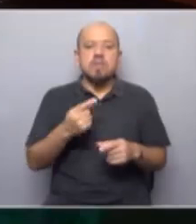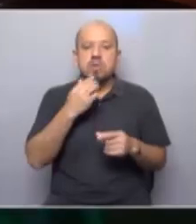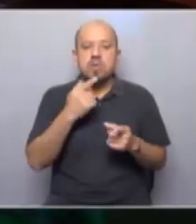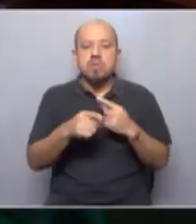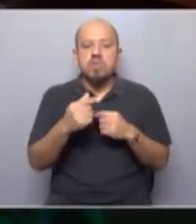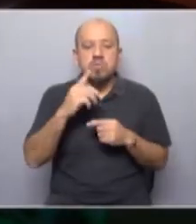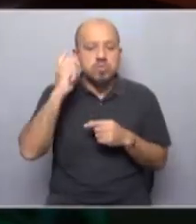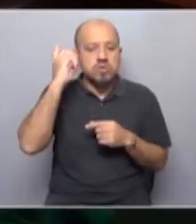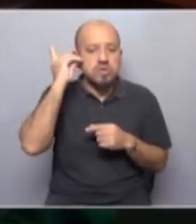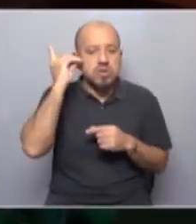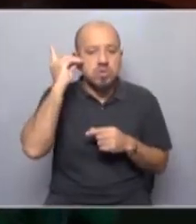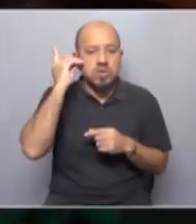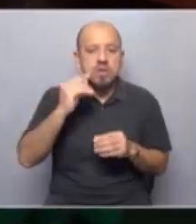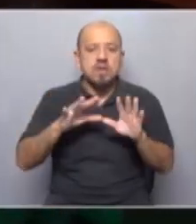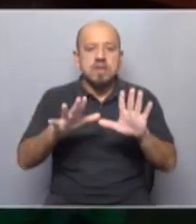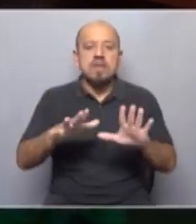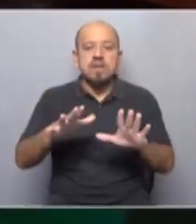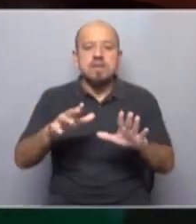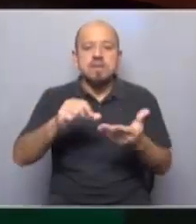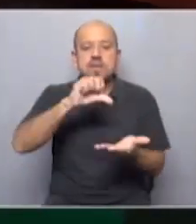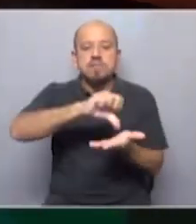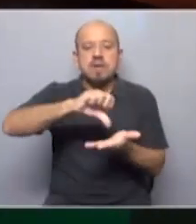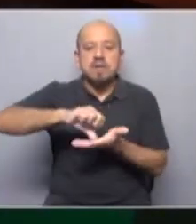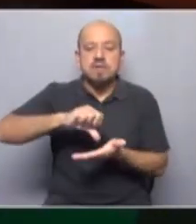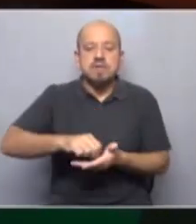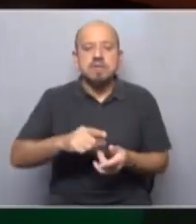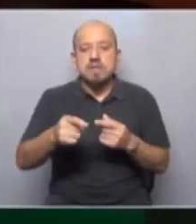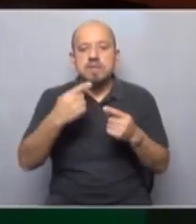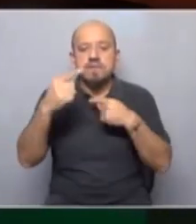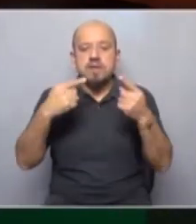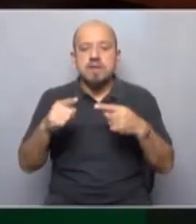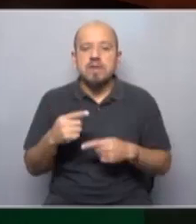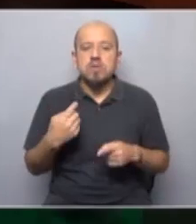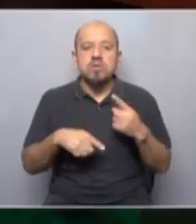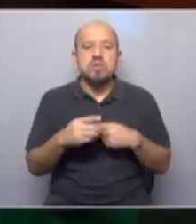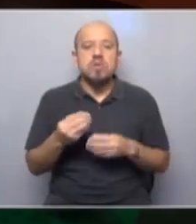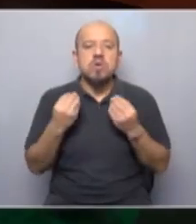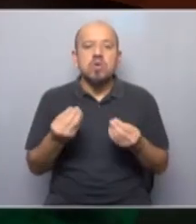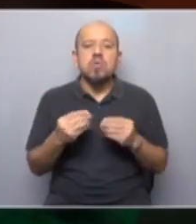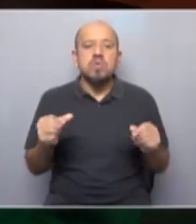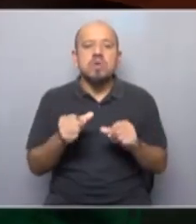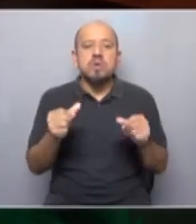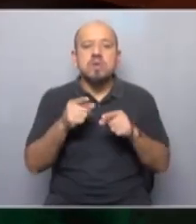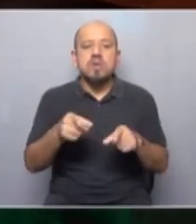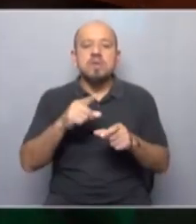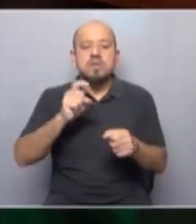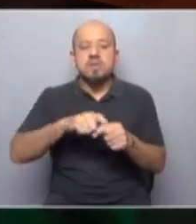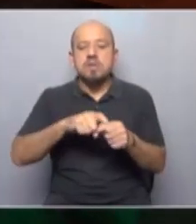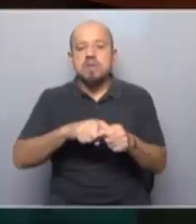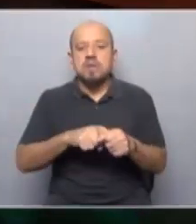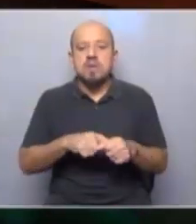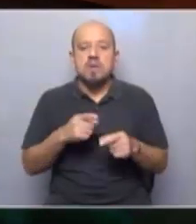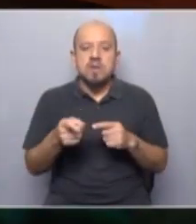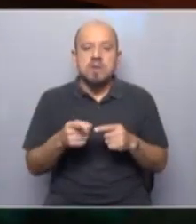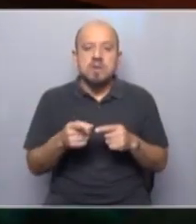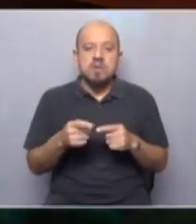ejemplo un celular se fabrica en 10 países distintos distintas partes del celular entonces ¿cómo se actúa sindicalmente a esa escala? por